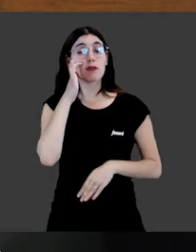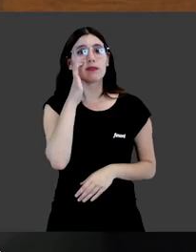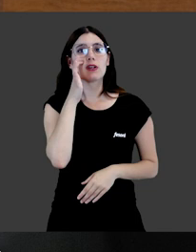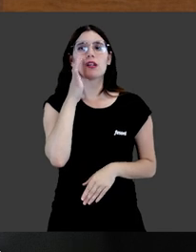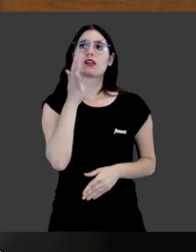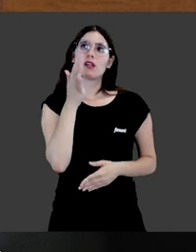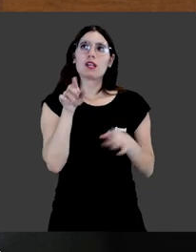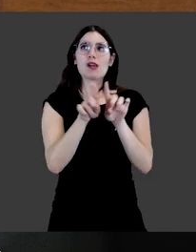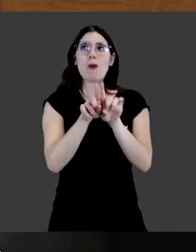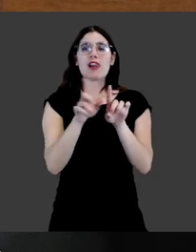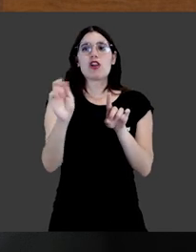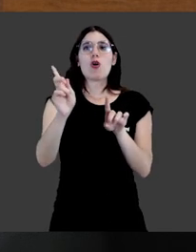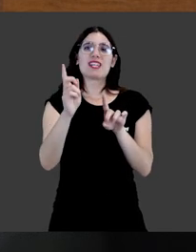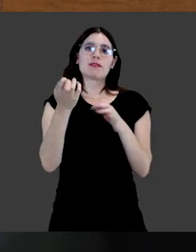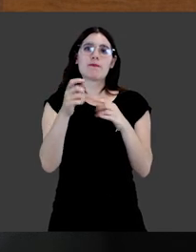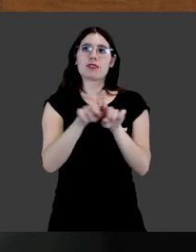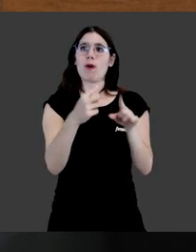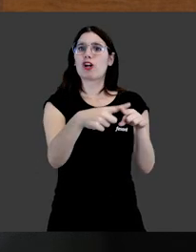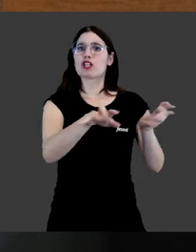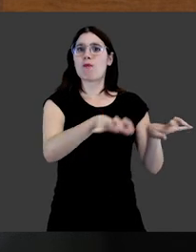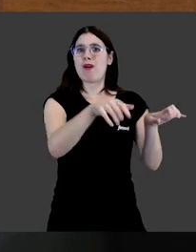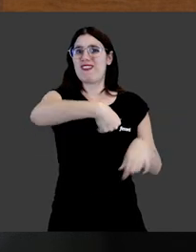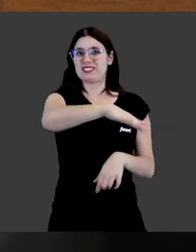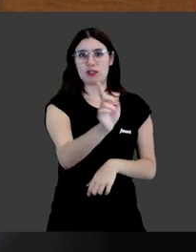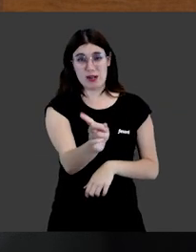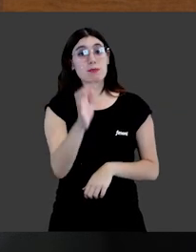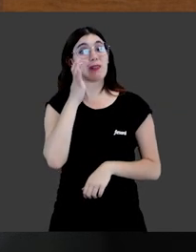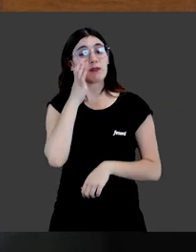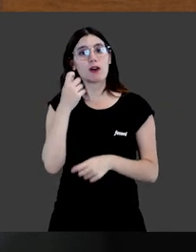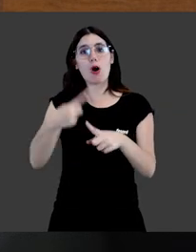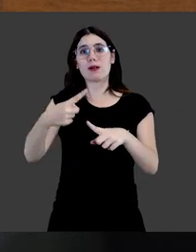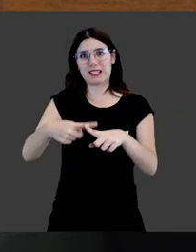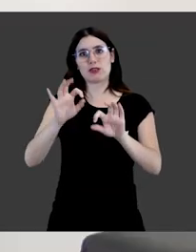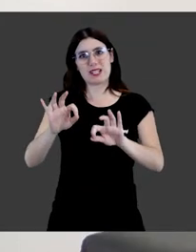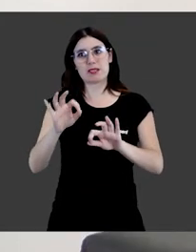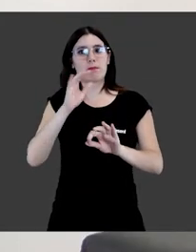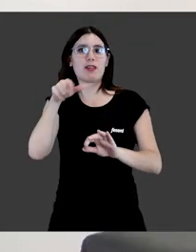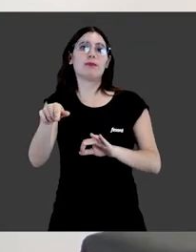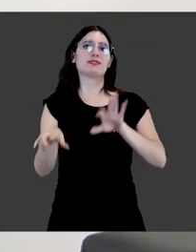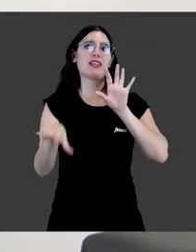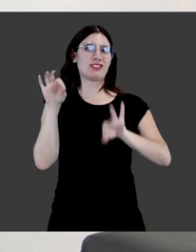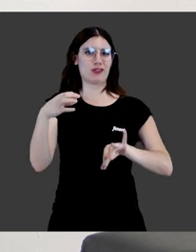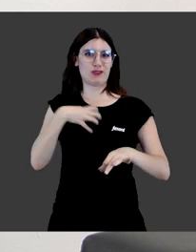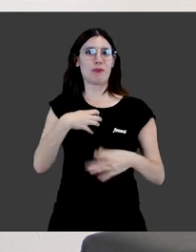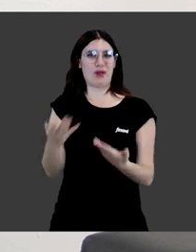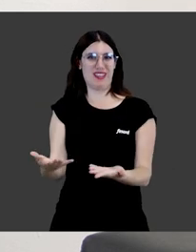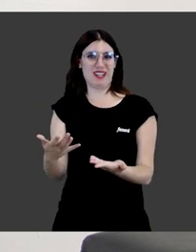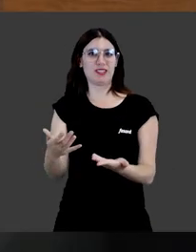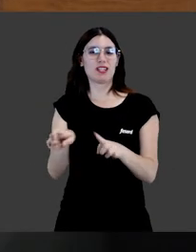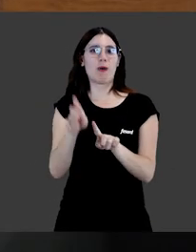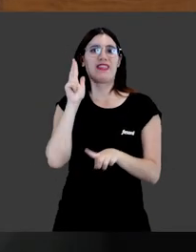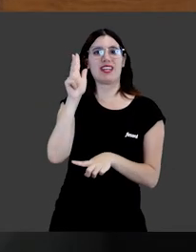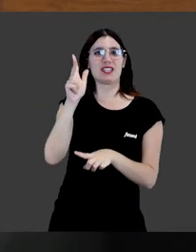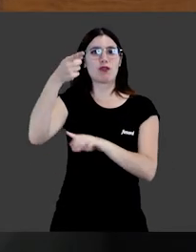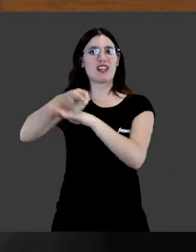las personas, sino que, aunque no son ya bienes muebles, siguen siendo objeto y no pueden ser sujetos de derechos y titulares